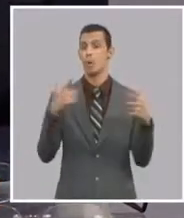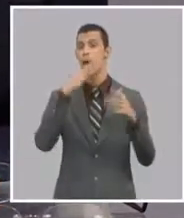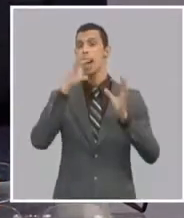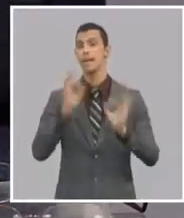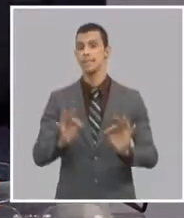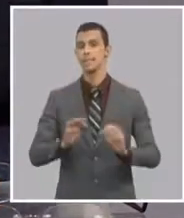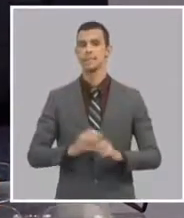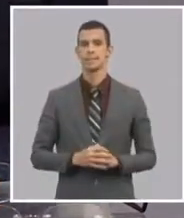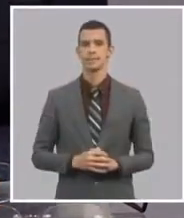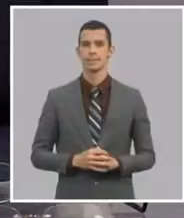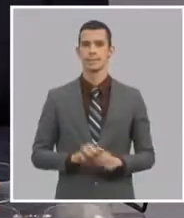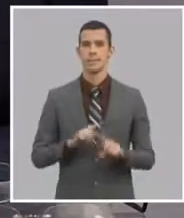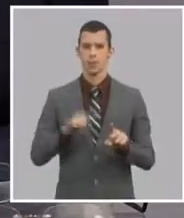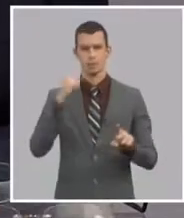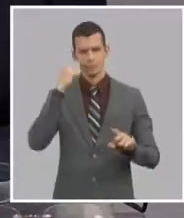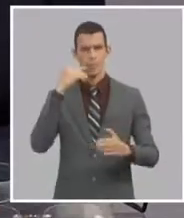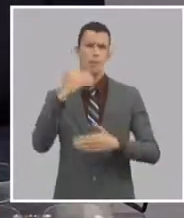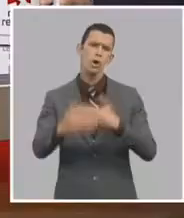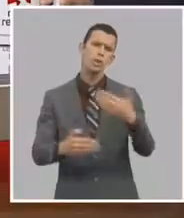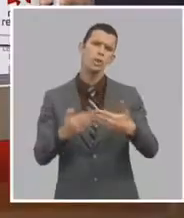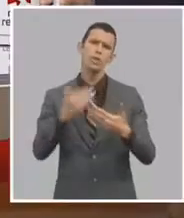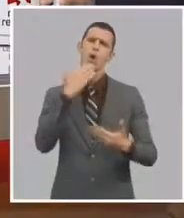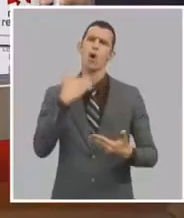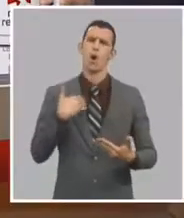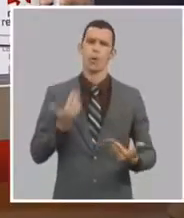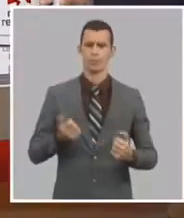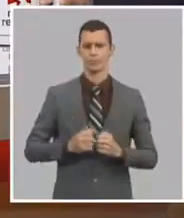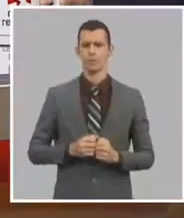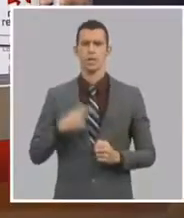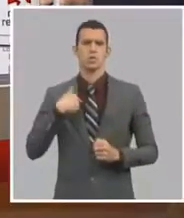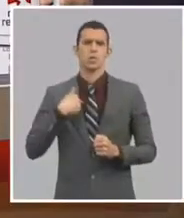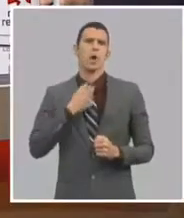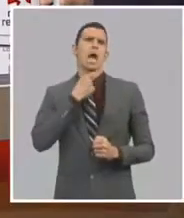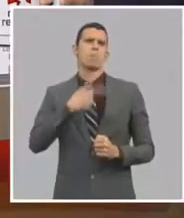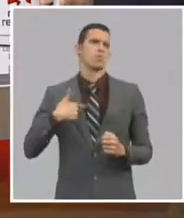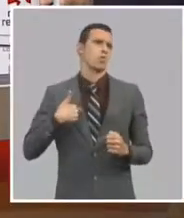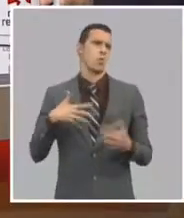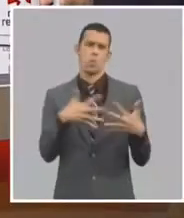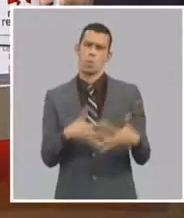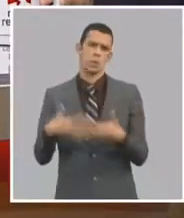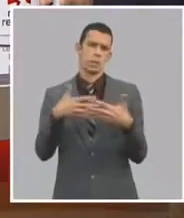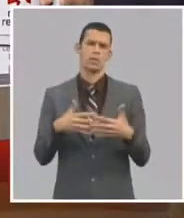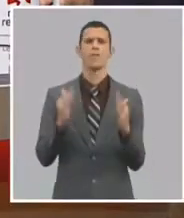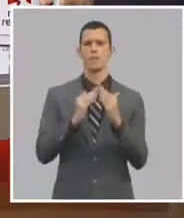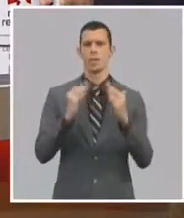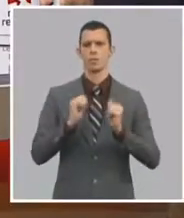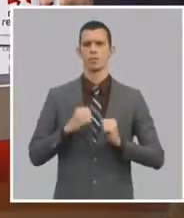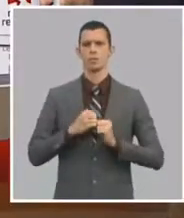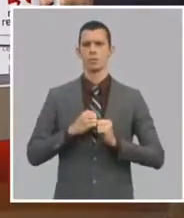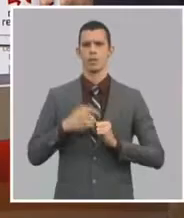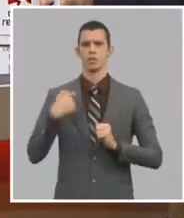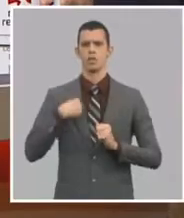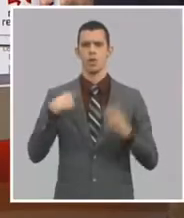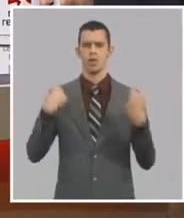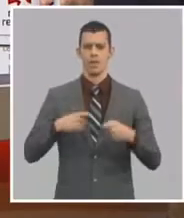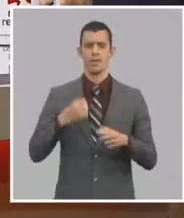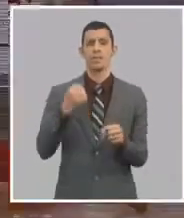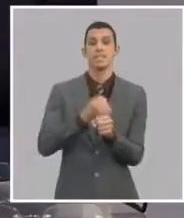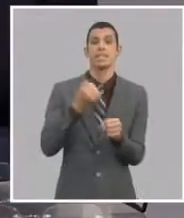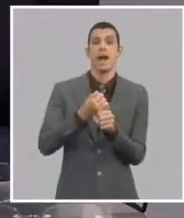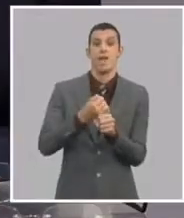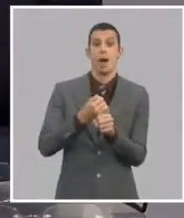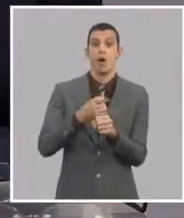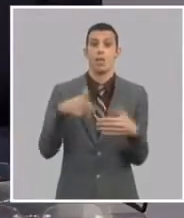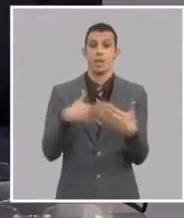inscribirse. Hay que inscribirse en un día laboral. No hay día feriado para inscribirse, ni van a tu casa. Tienes que ir a inscribirte.